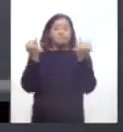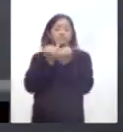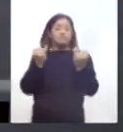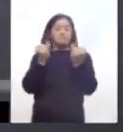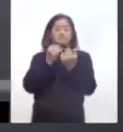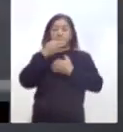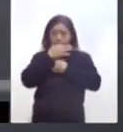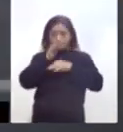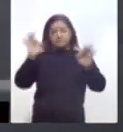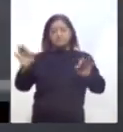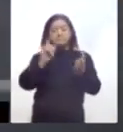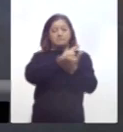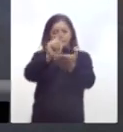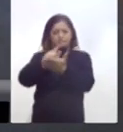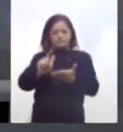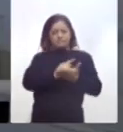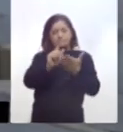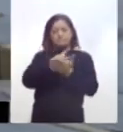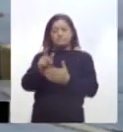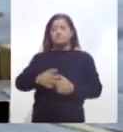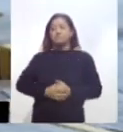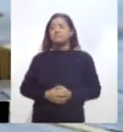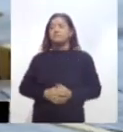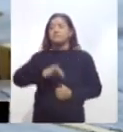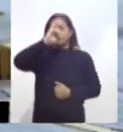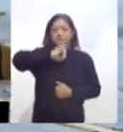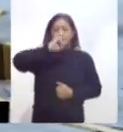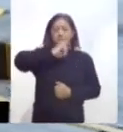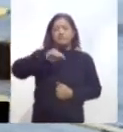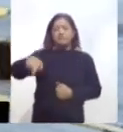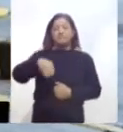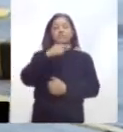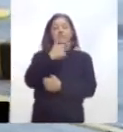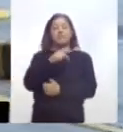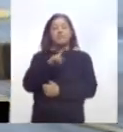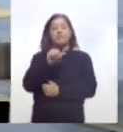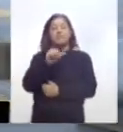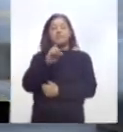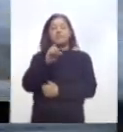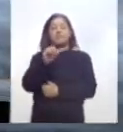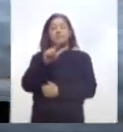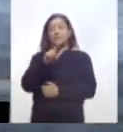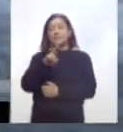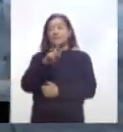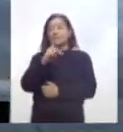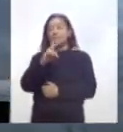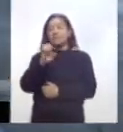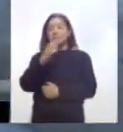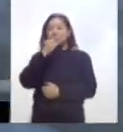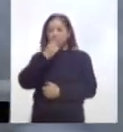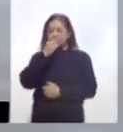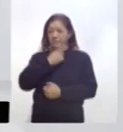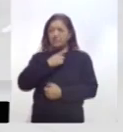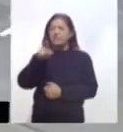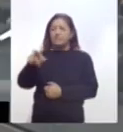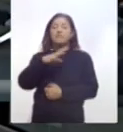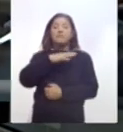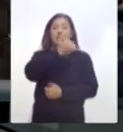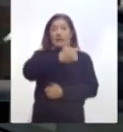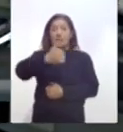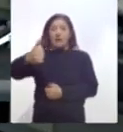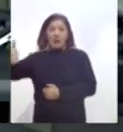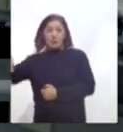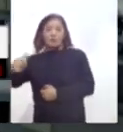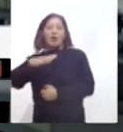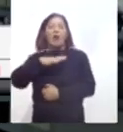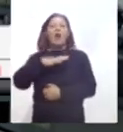la propagación del virus. La jefa administrativa, María Guadalupe Pulido, detalló las acciones que desarrollan en cada área de la terminal. Y en